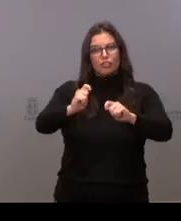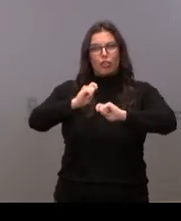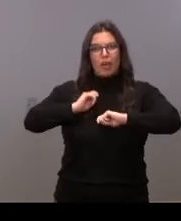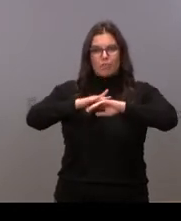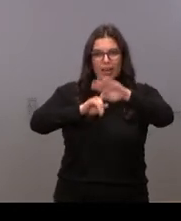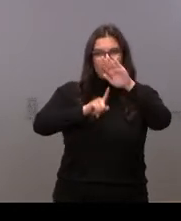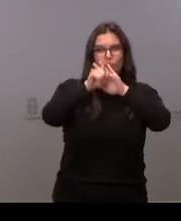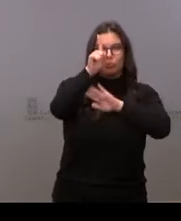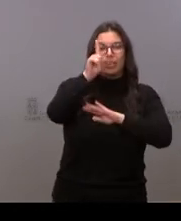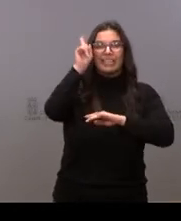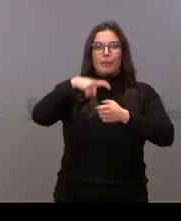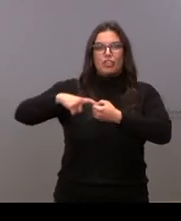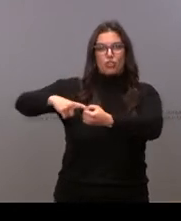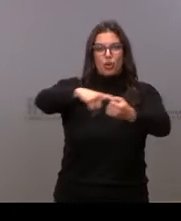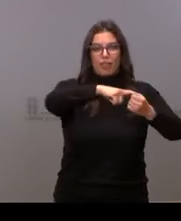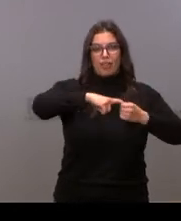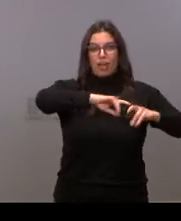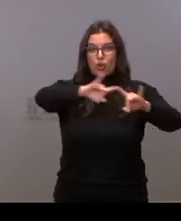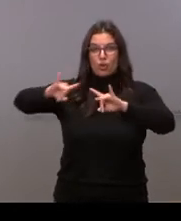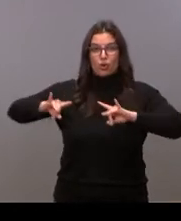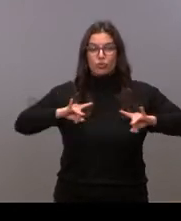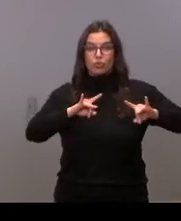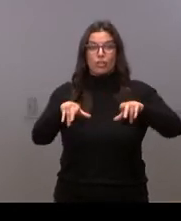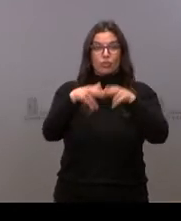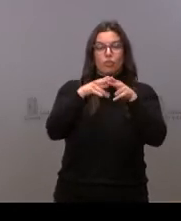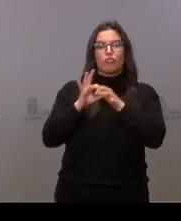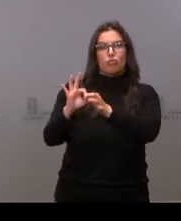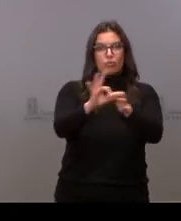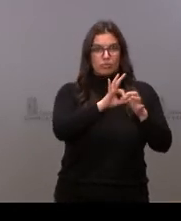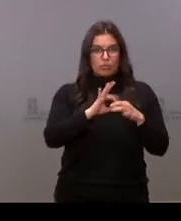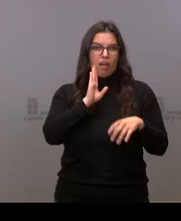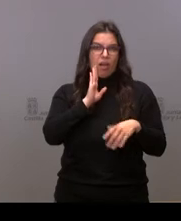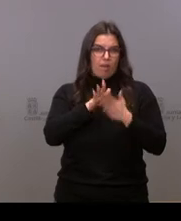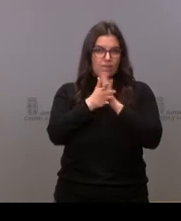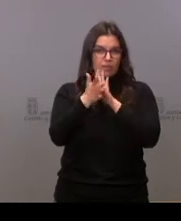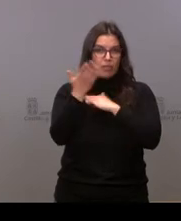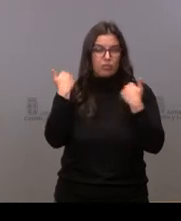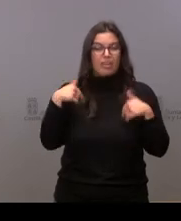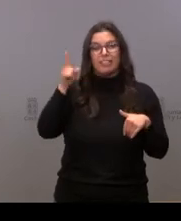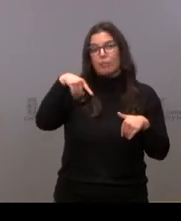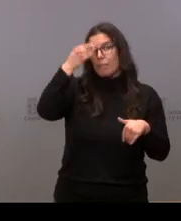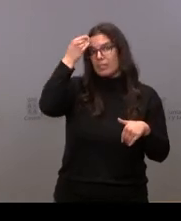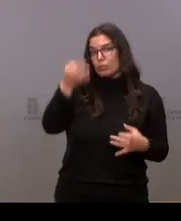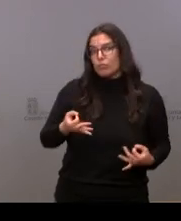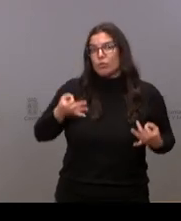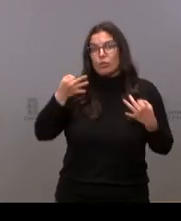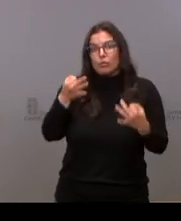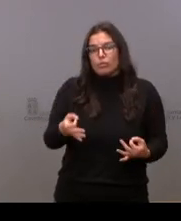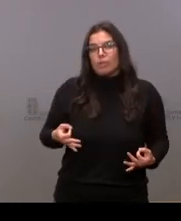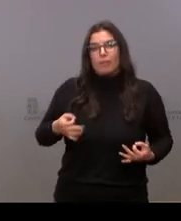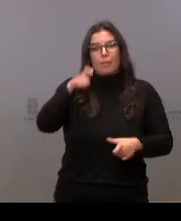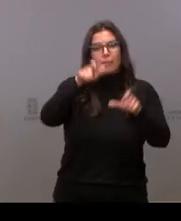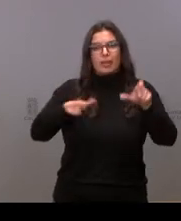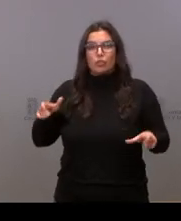solidaridad, también desde la cohesión social y territorial de la que hablaba. Y pensando, como siempre, en todas las